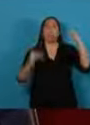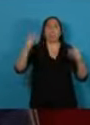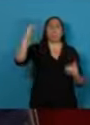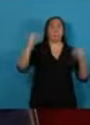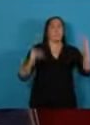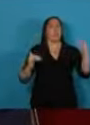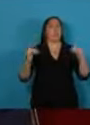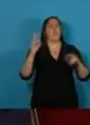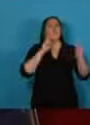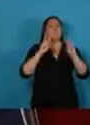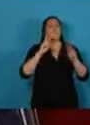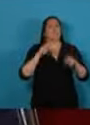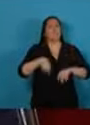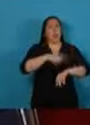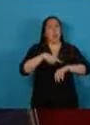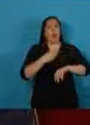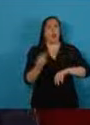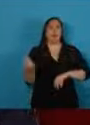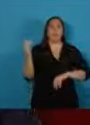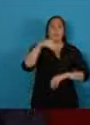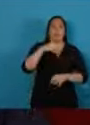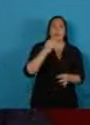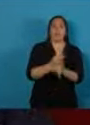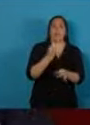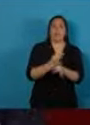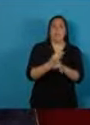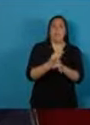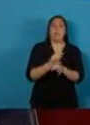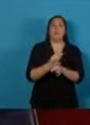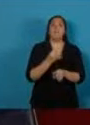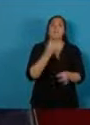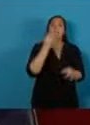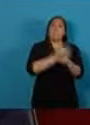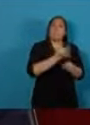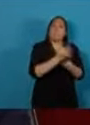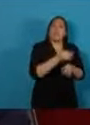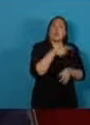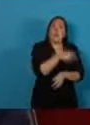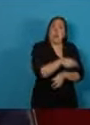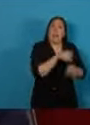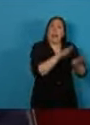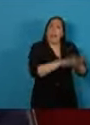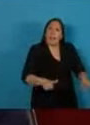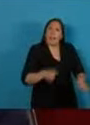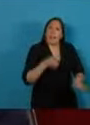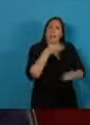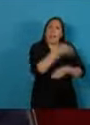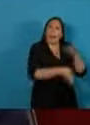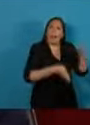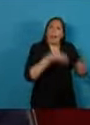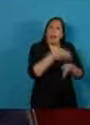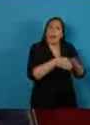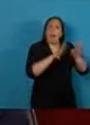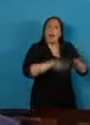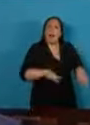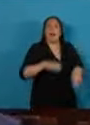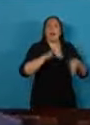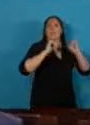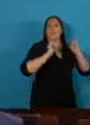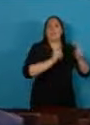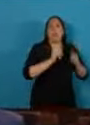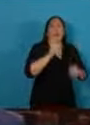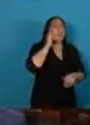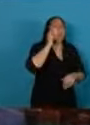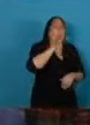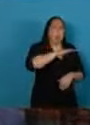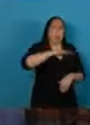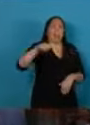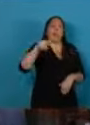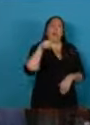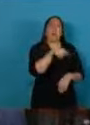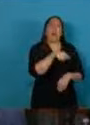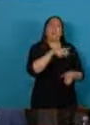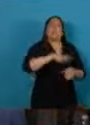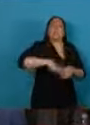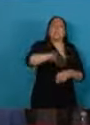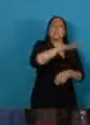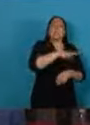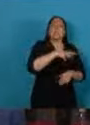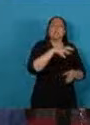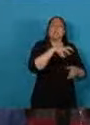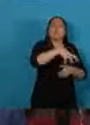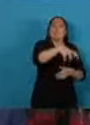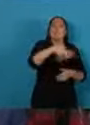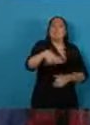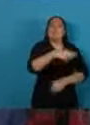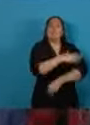empezamos por las escuelas a las que asisten niñas y niños y jóvenes de los sectores que más necesitan del